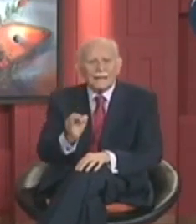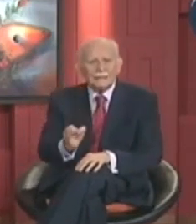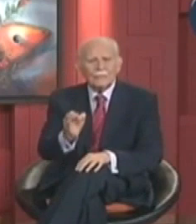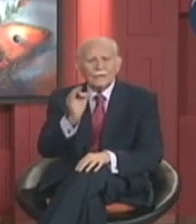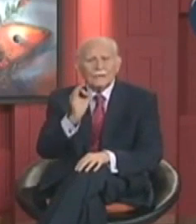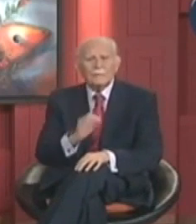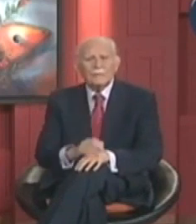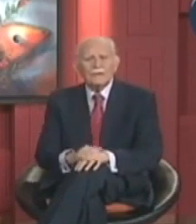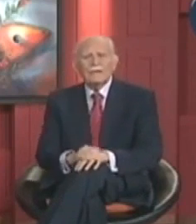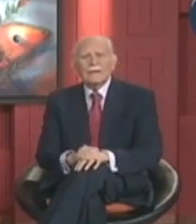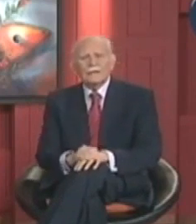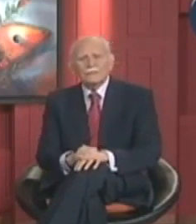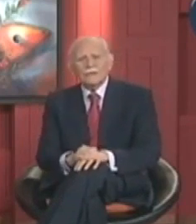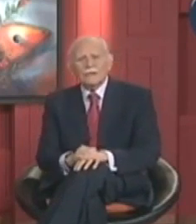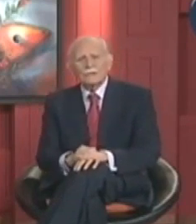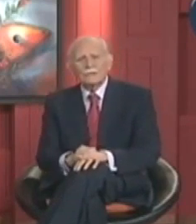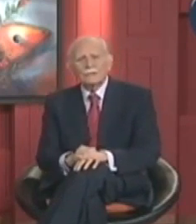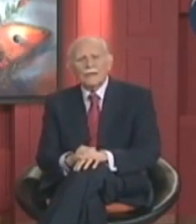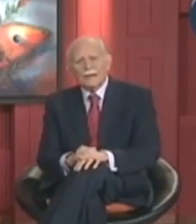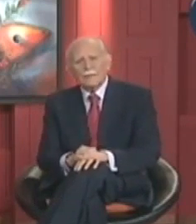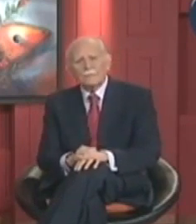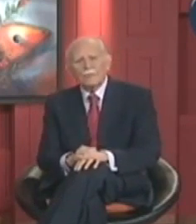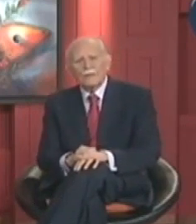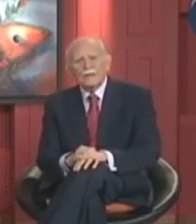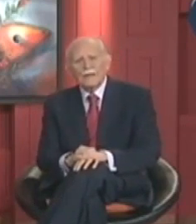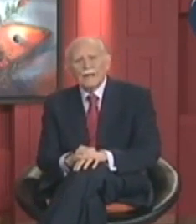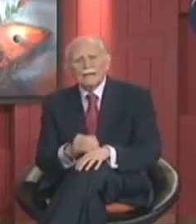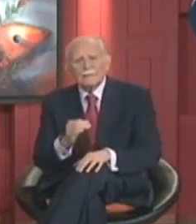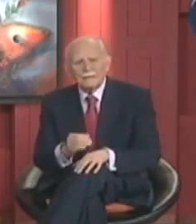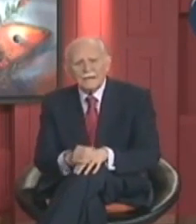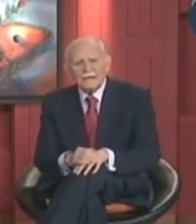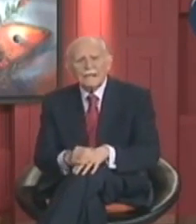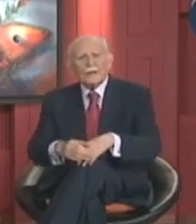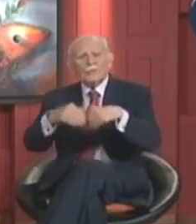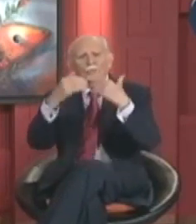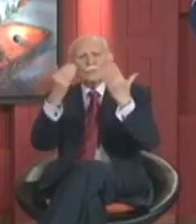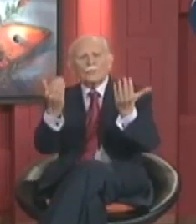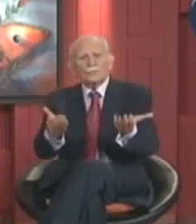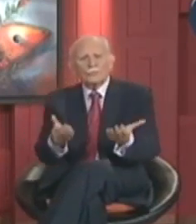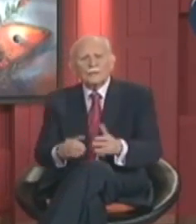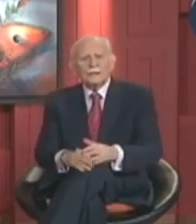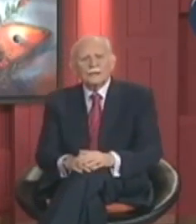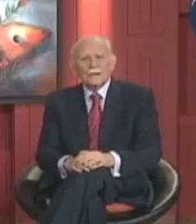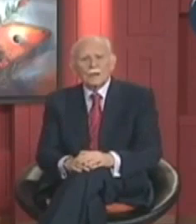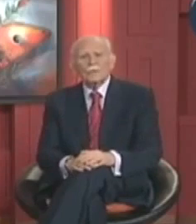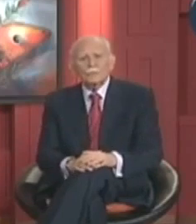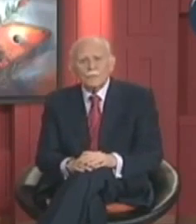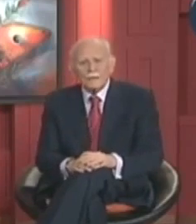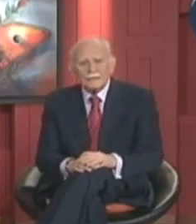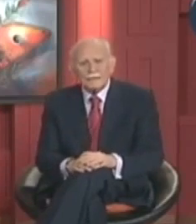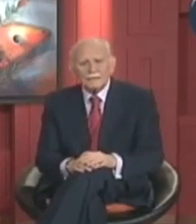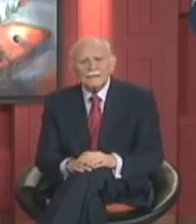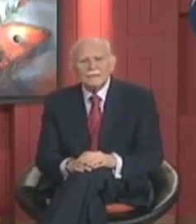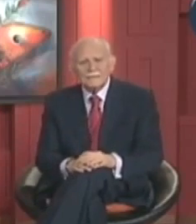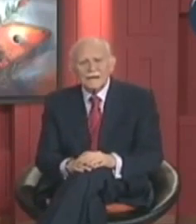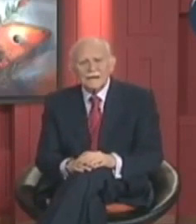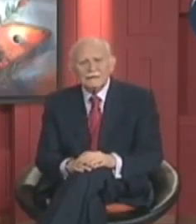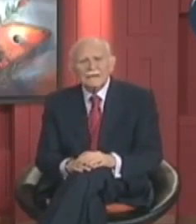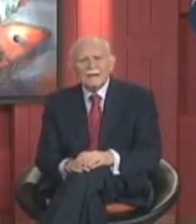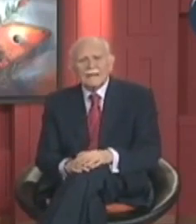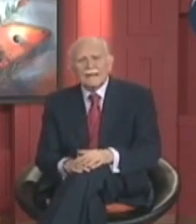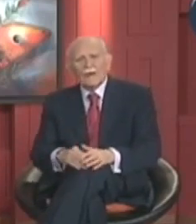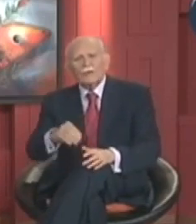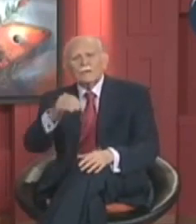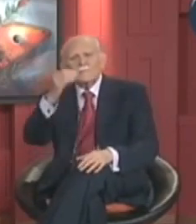que en la actualidad privan en su seno ejemplo alimentar con su conducta con sus prácticas y